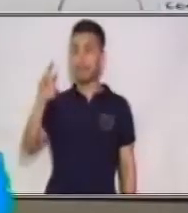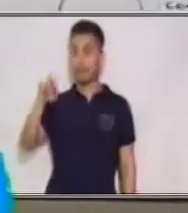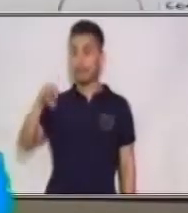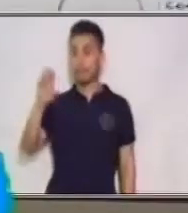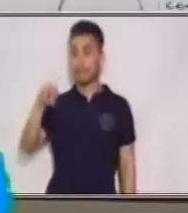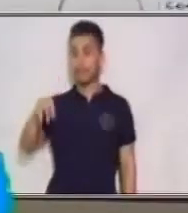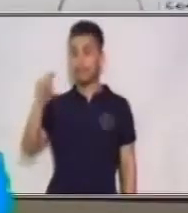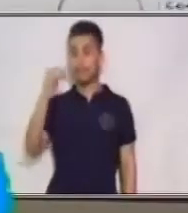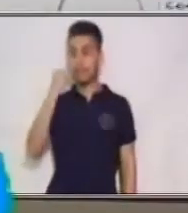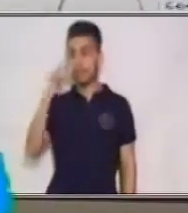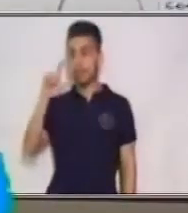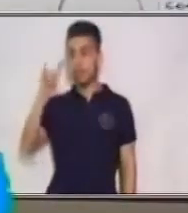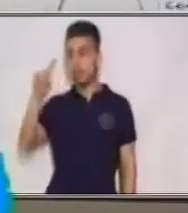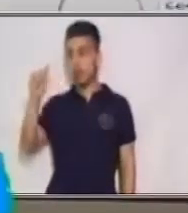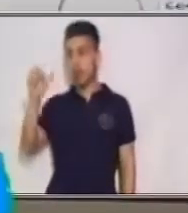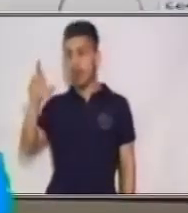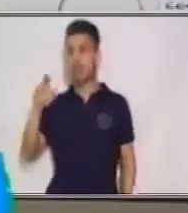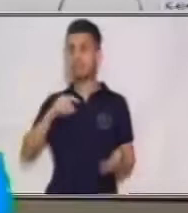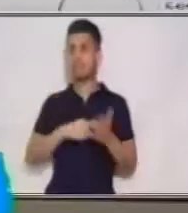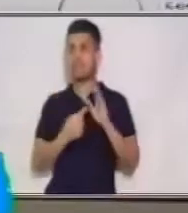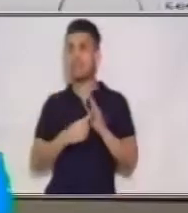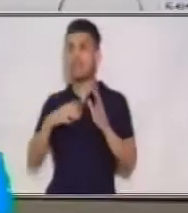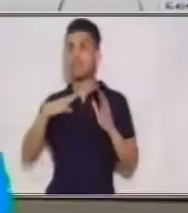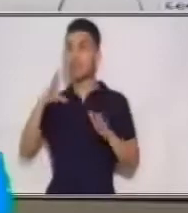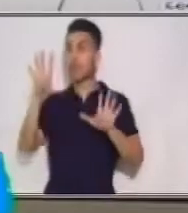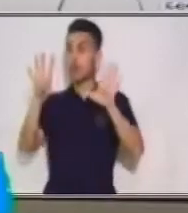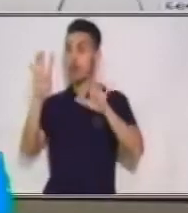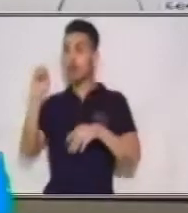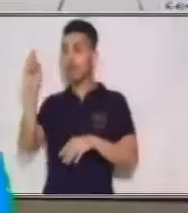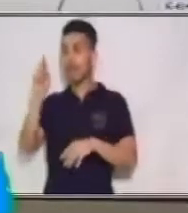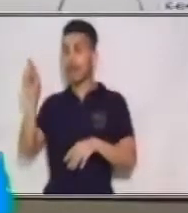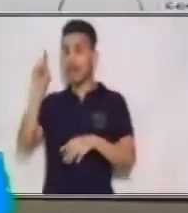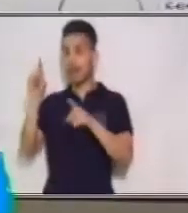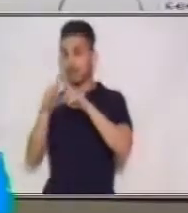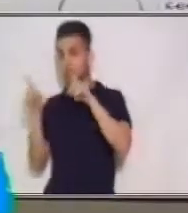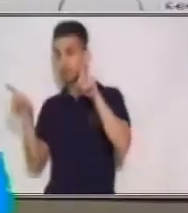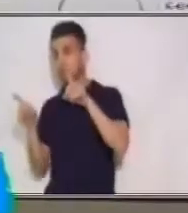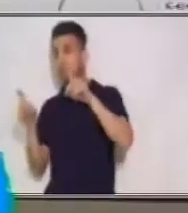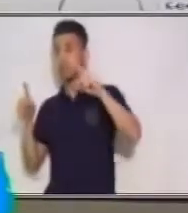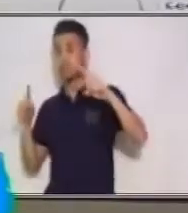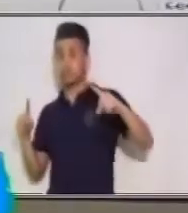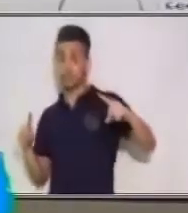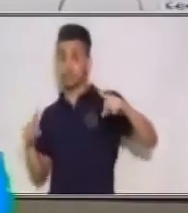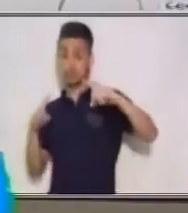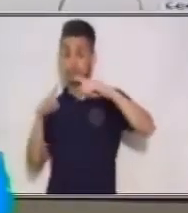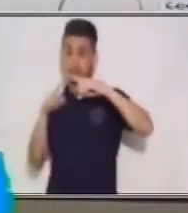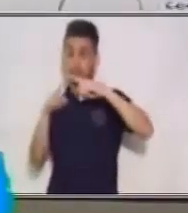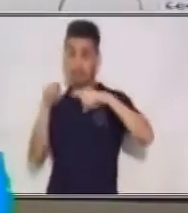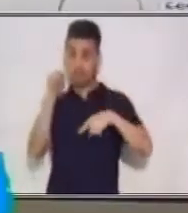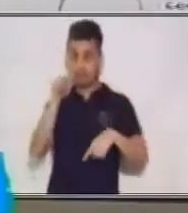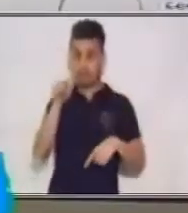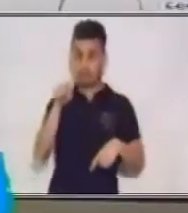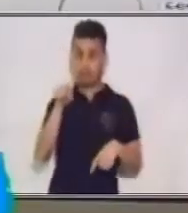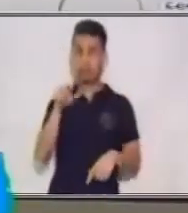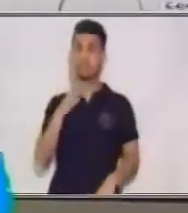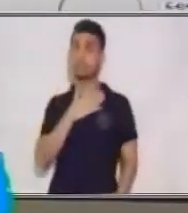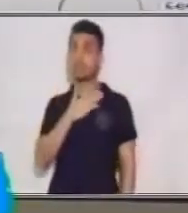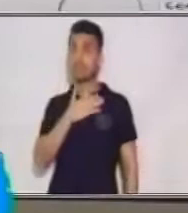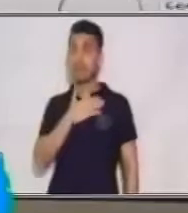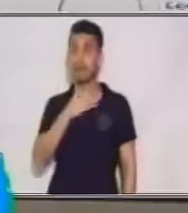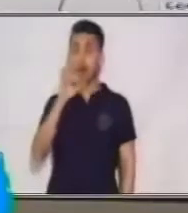entre ellas. Y cuando se intersectan, el punto en donde se están intersectando es al que llamamos